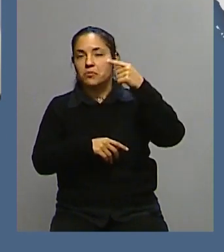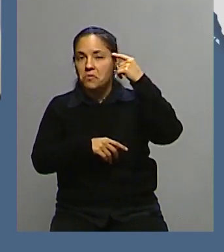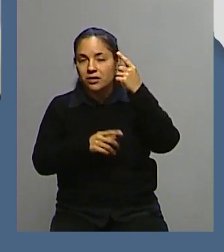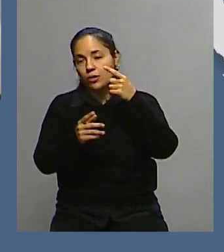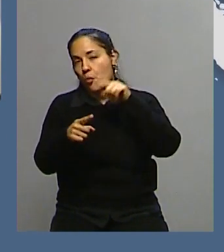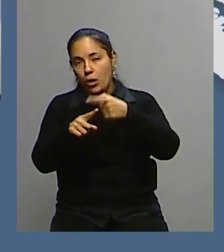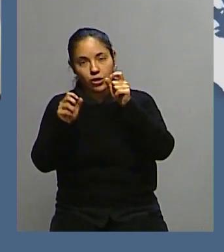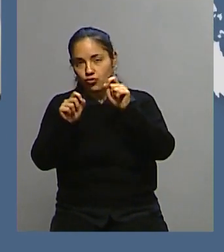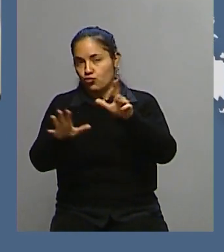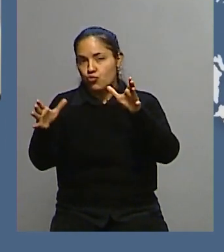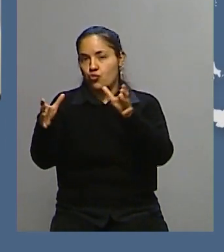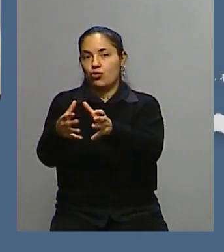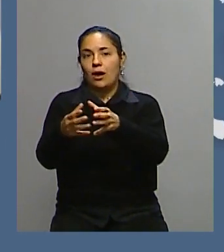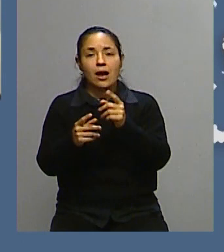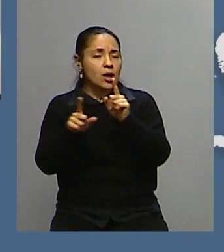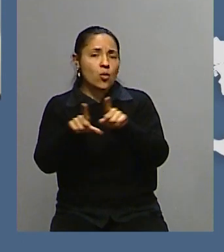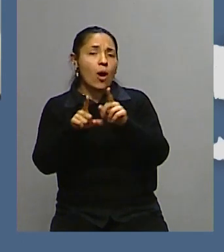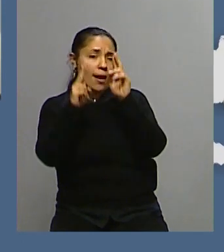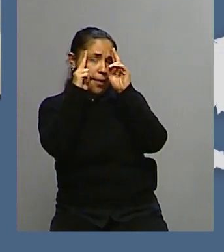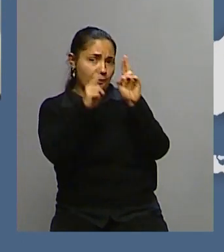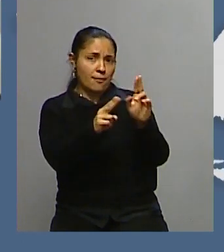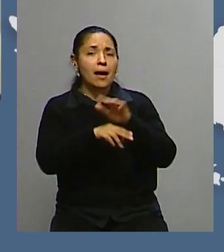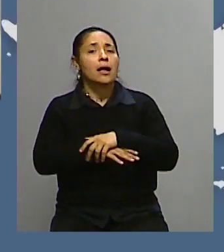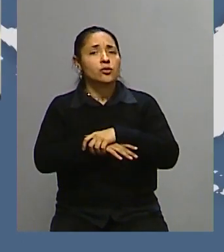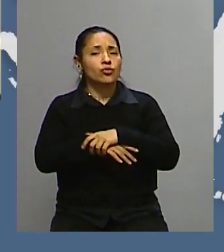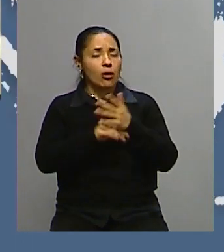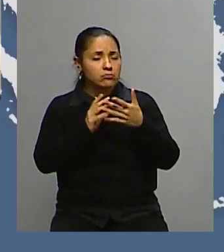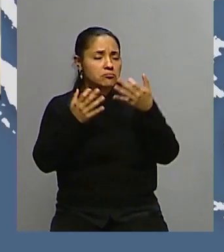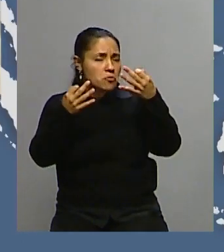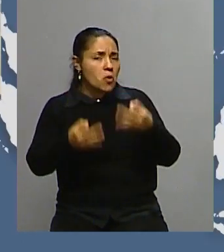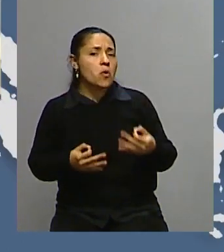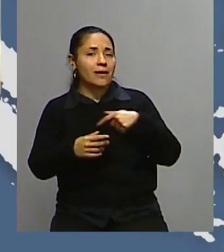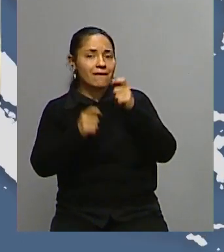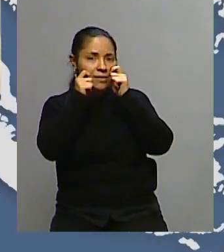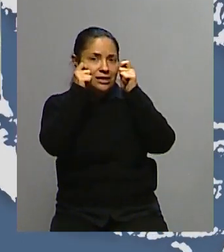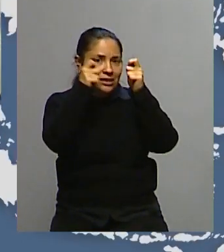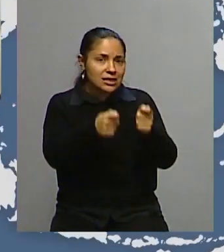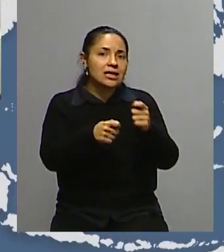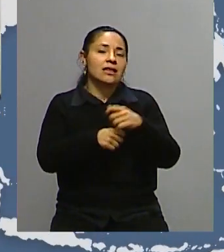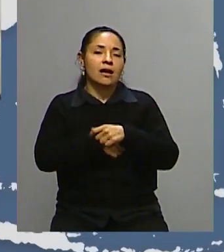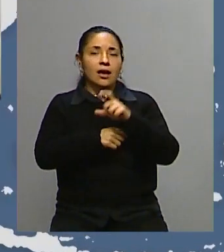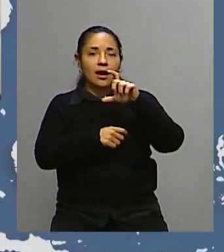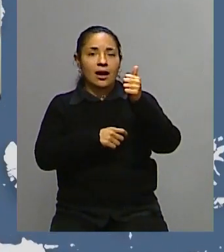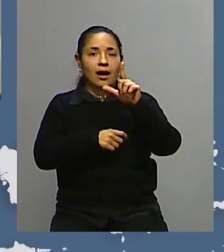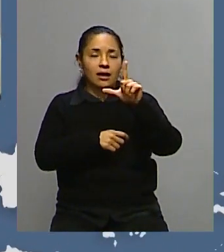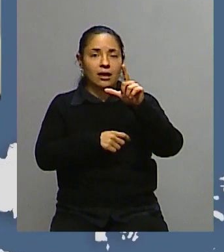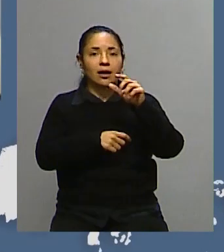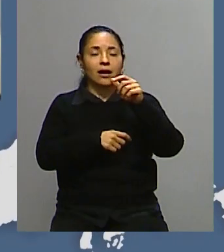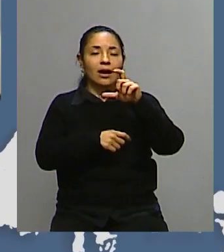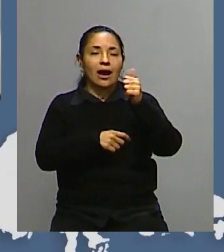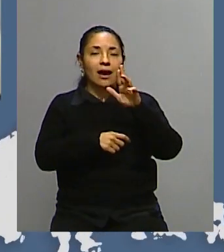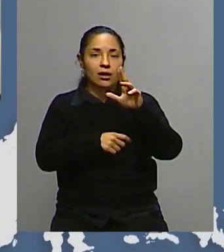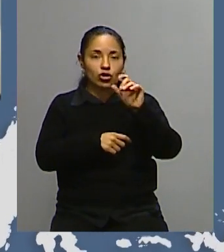dieron sus respetos a la reina, fueron muy respetuosos en la visita de Carlos, le dieron sus condolencias,